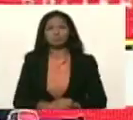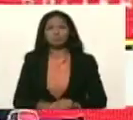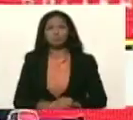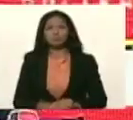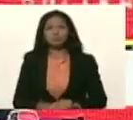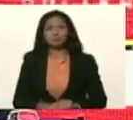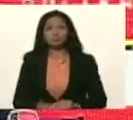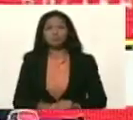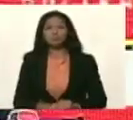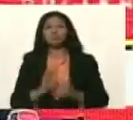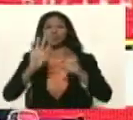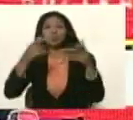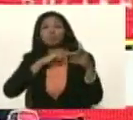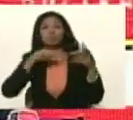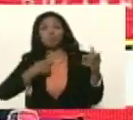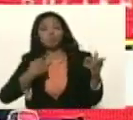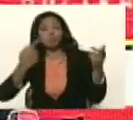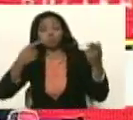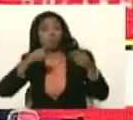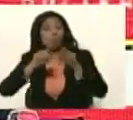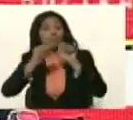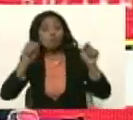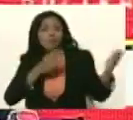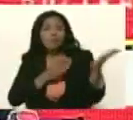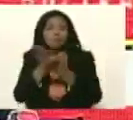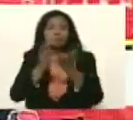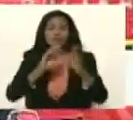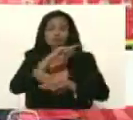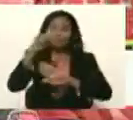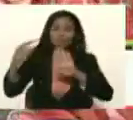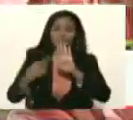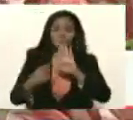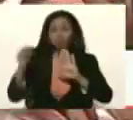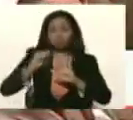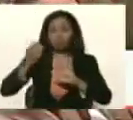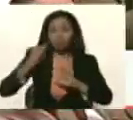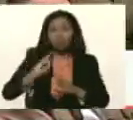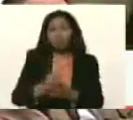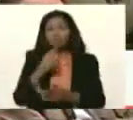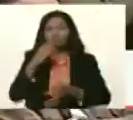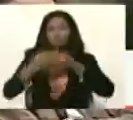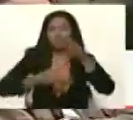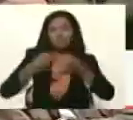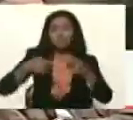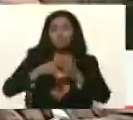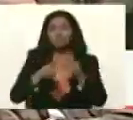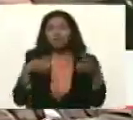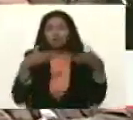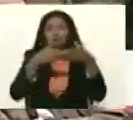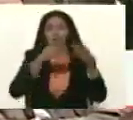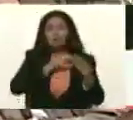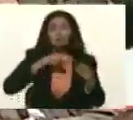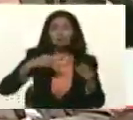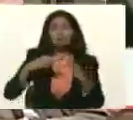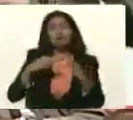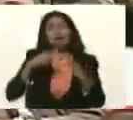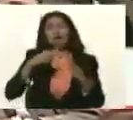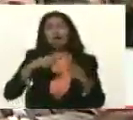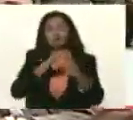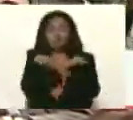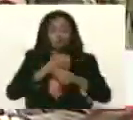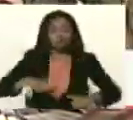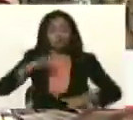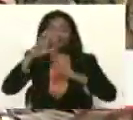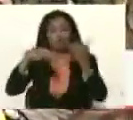Y cuando practicamos la lealtad absoluta. Como dice la consigna de nuestra Fuerza Armada Nacional